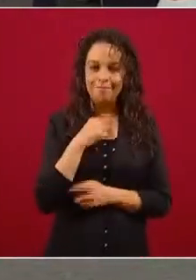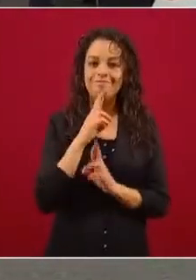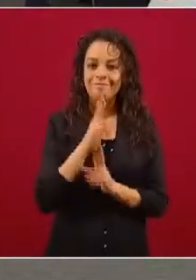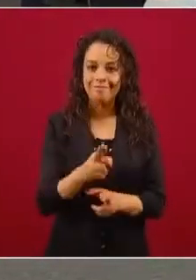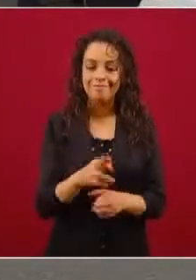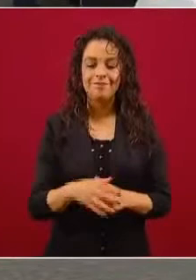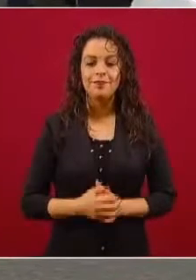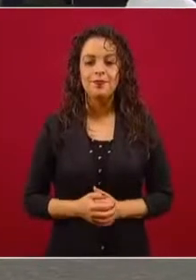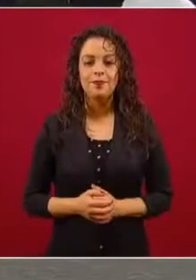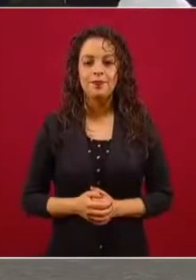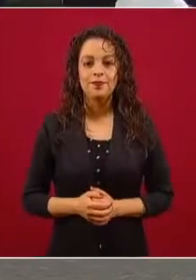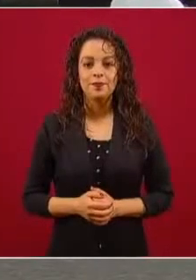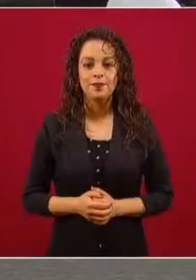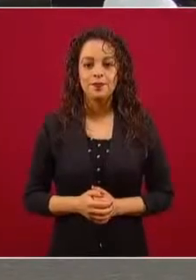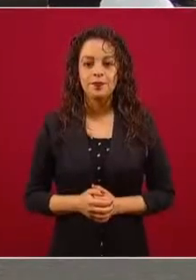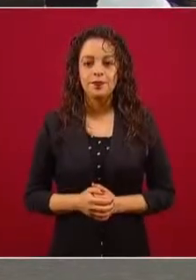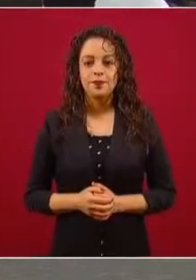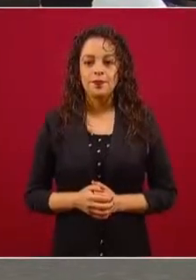mire,